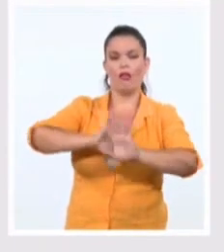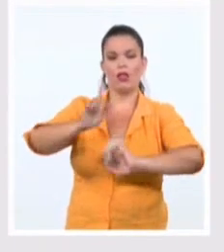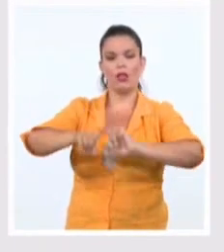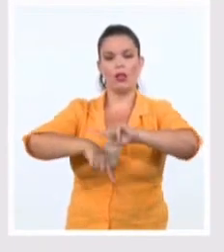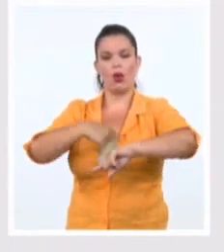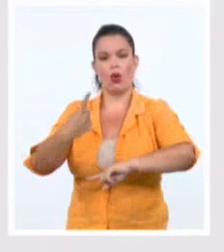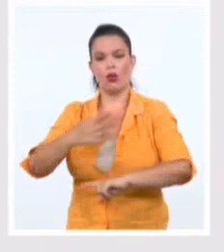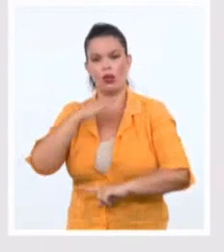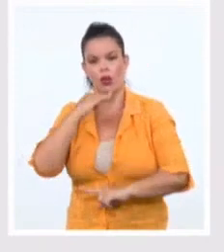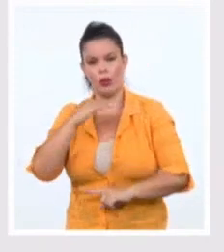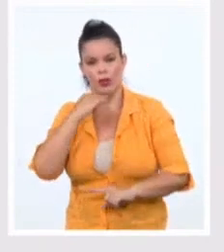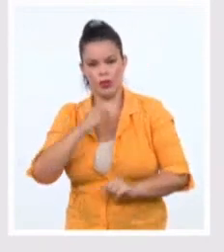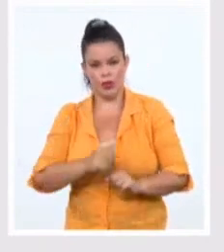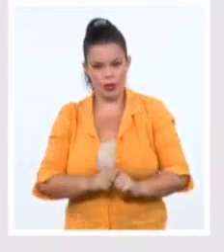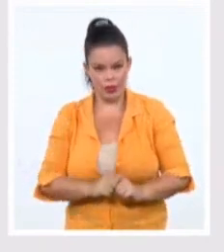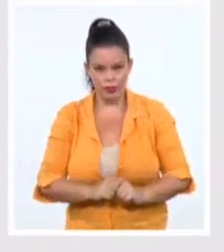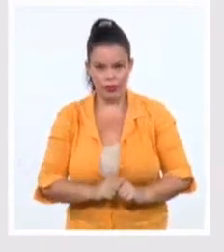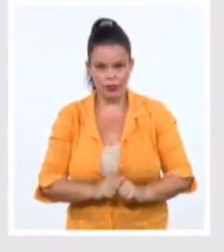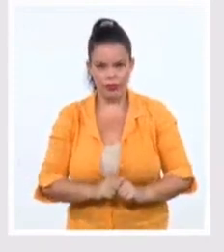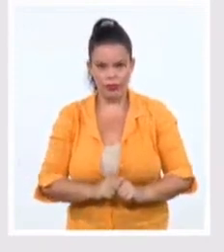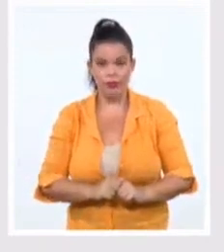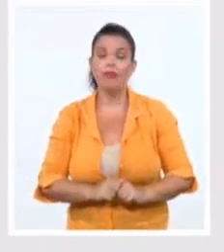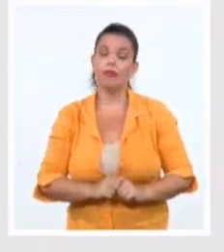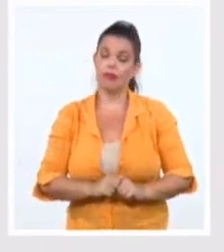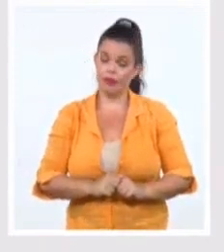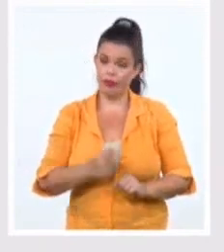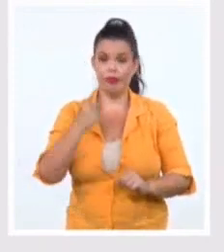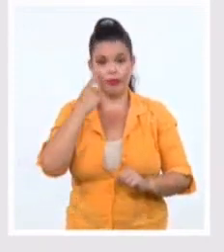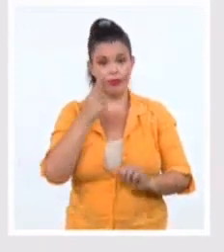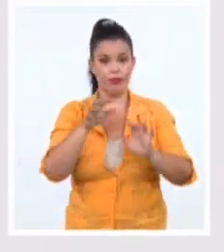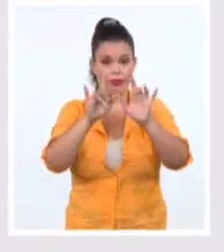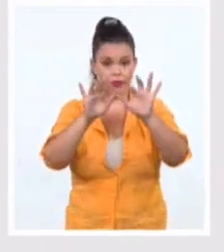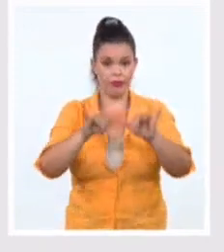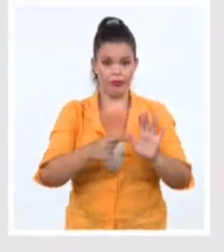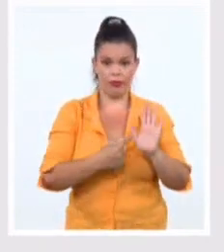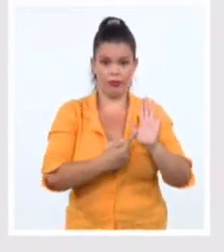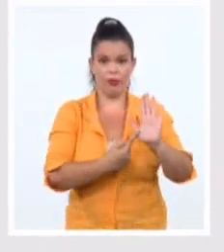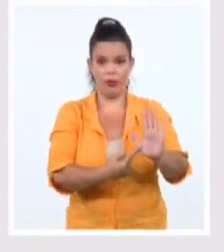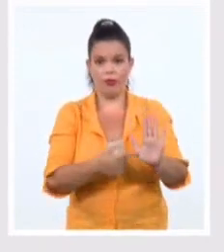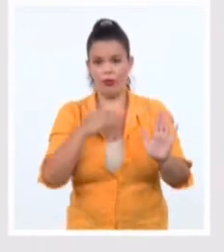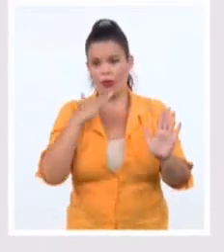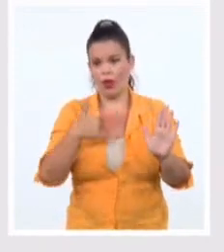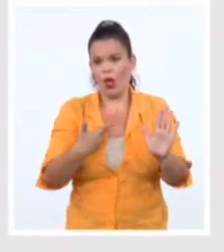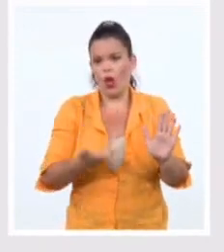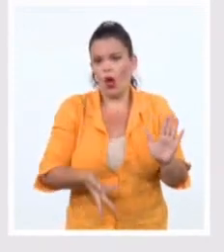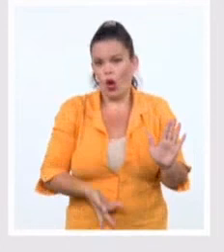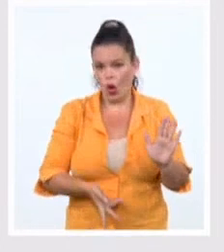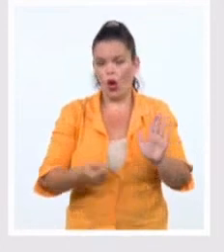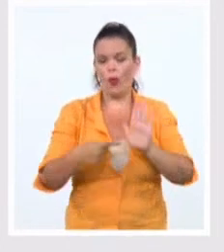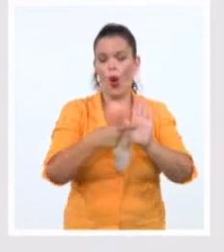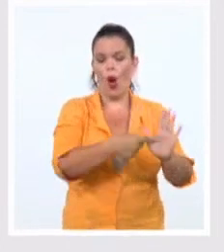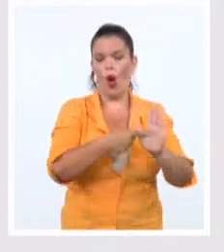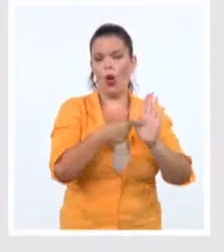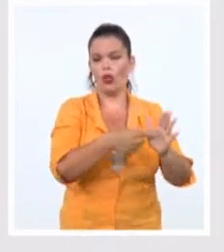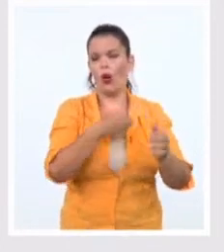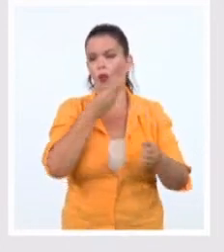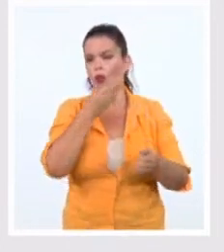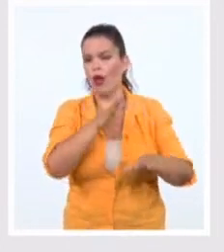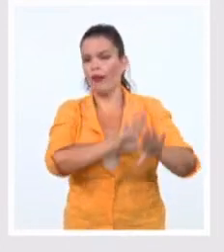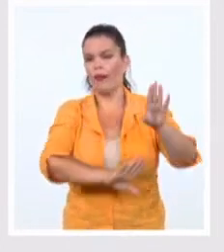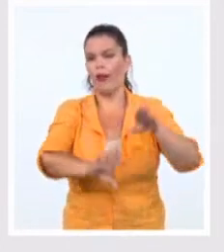la manera en que están recibiendo consejos para realizar impunemente sus acciones e impedir